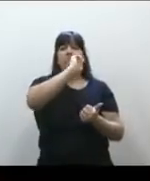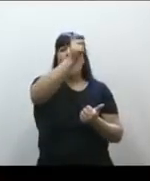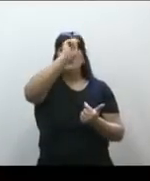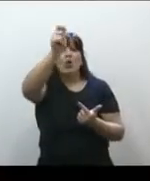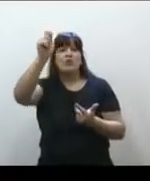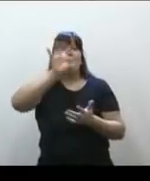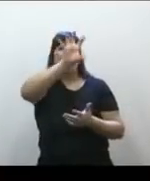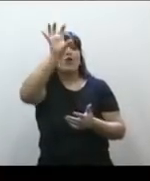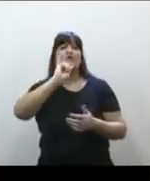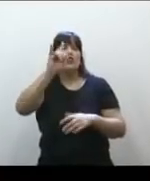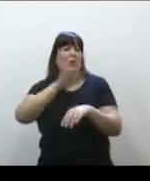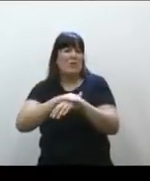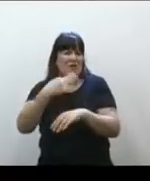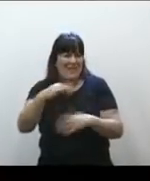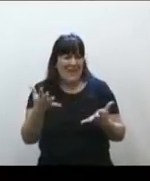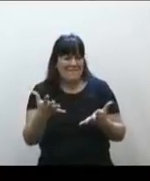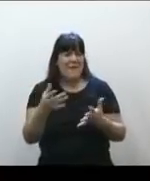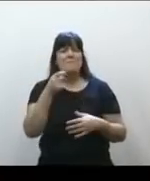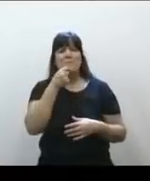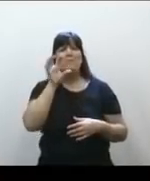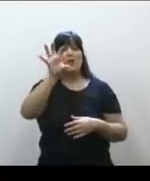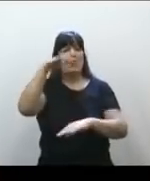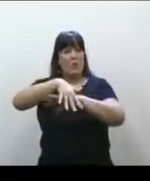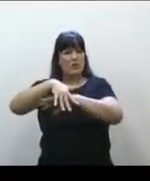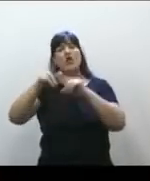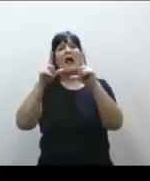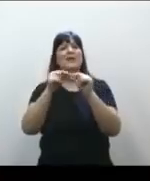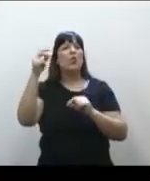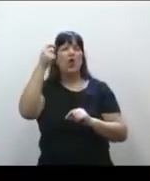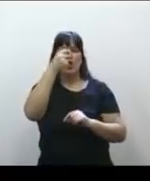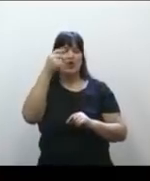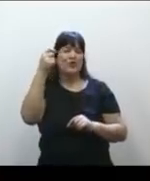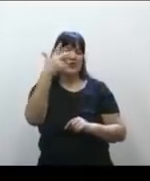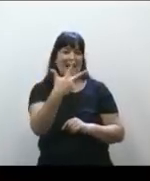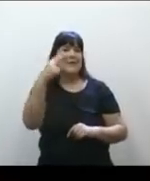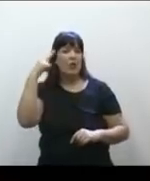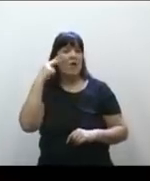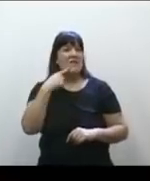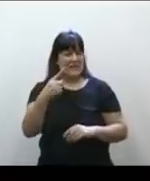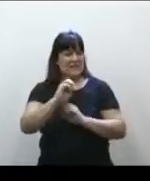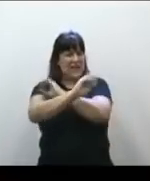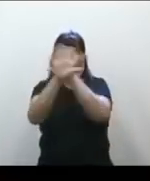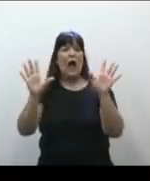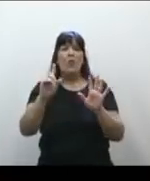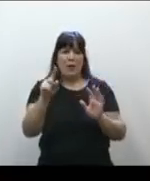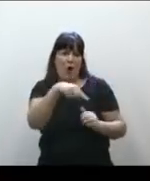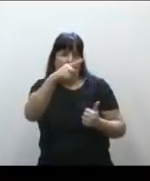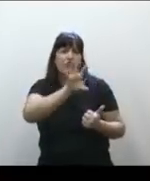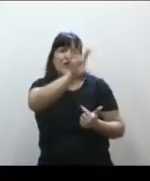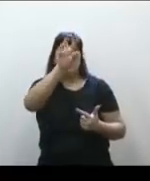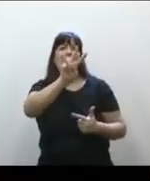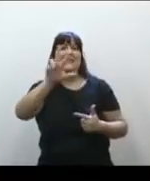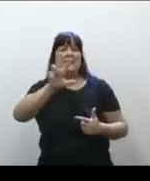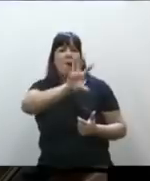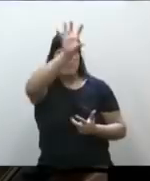En el caso de la provincia de Misiones es muy claro por el artículo 39, pero esto vale para todas las otras 23 jurisdicciones